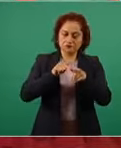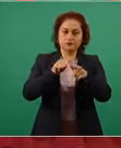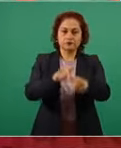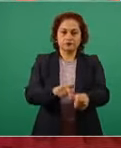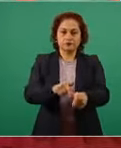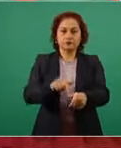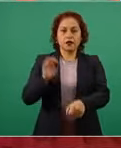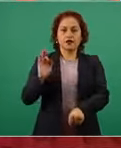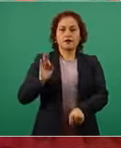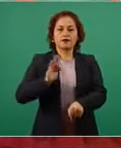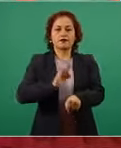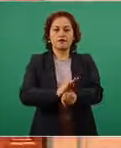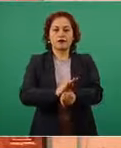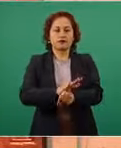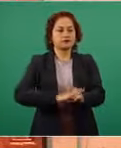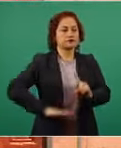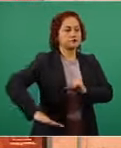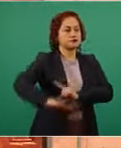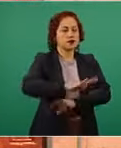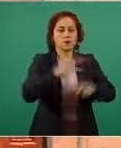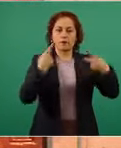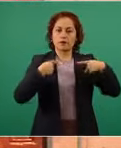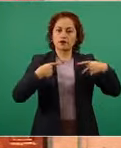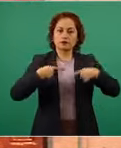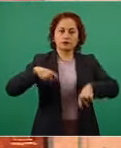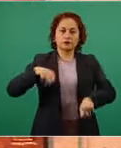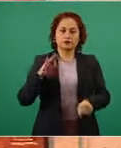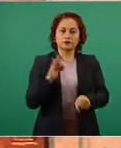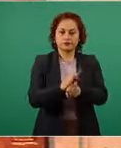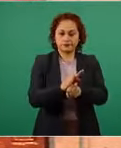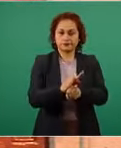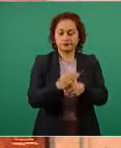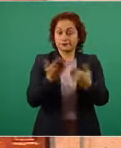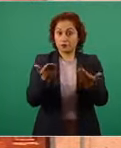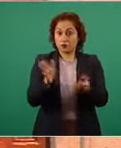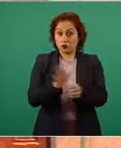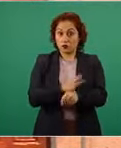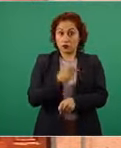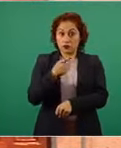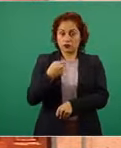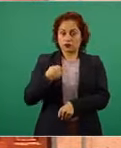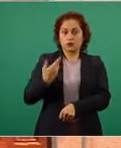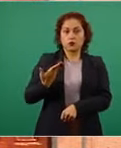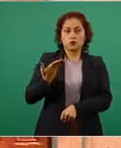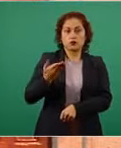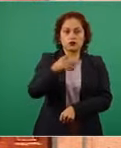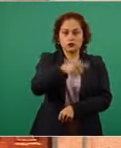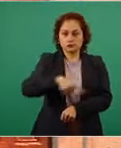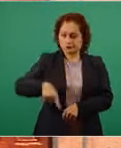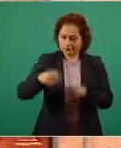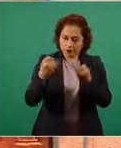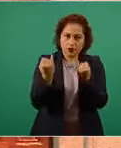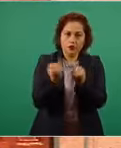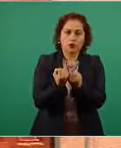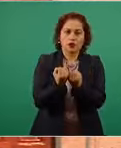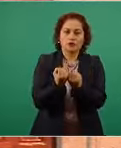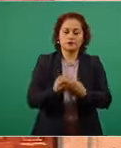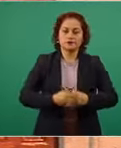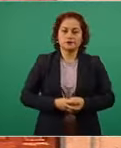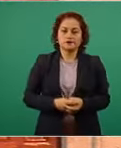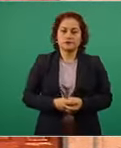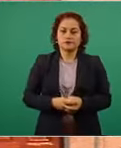la soberanía popular y a esto mismo les convoco a ustedes. Concretamente